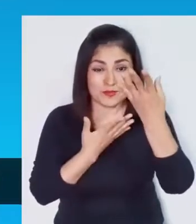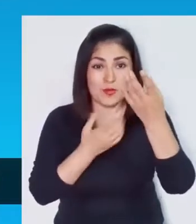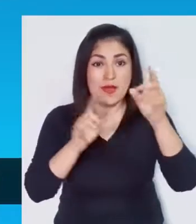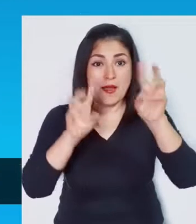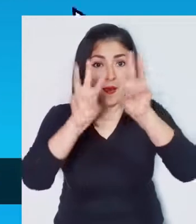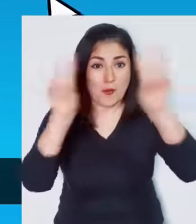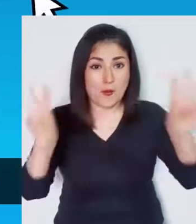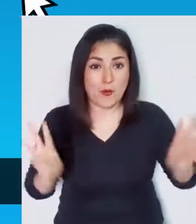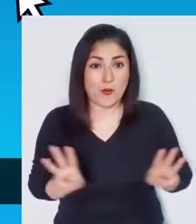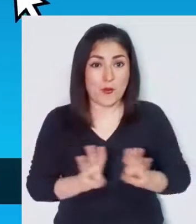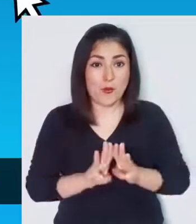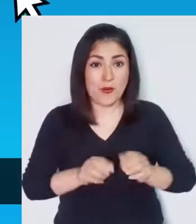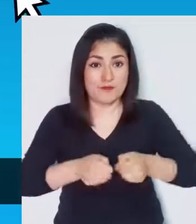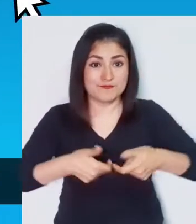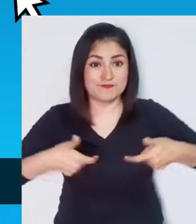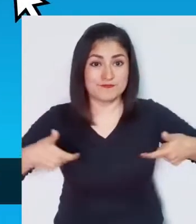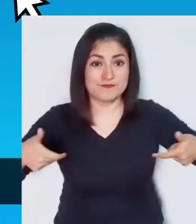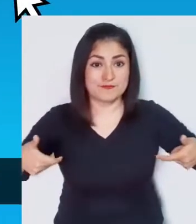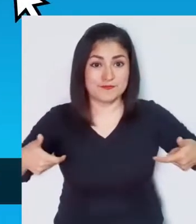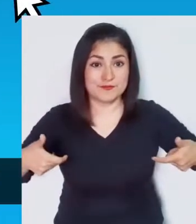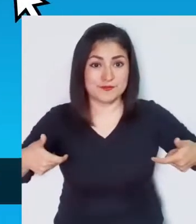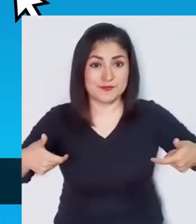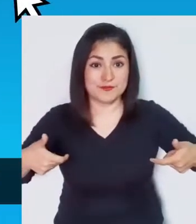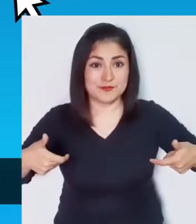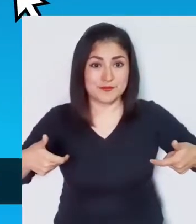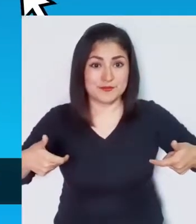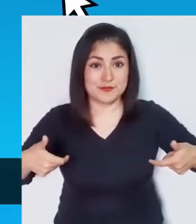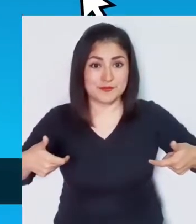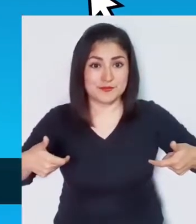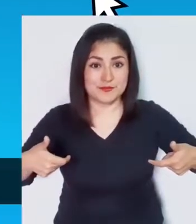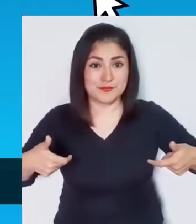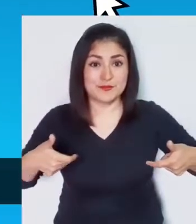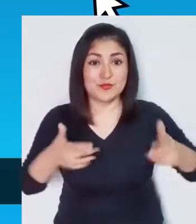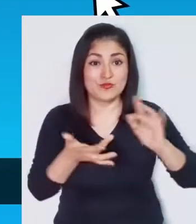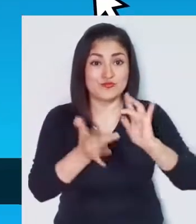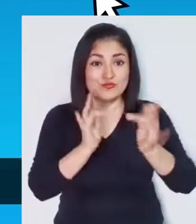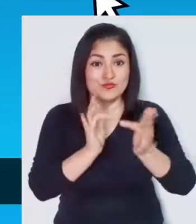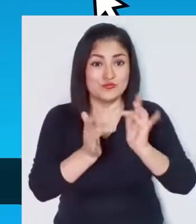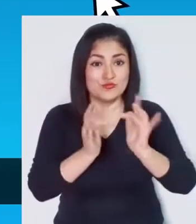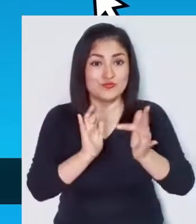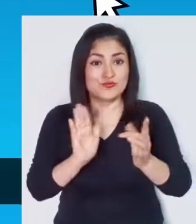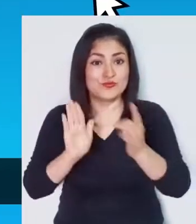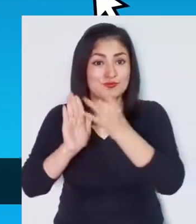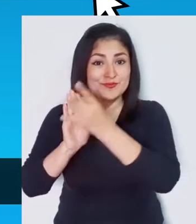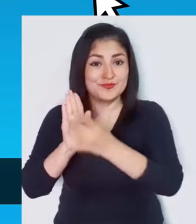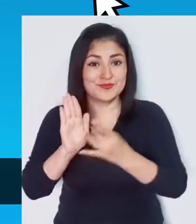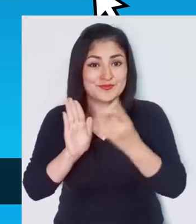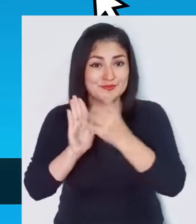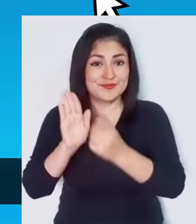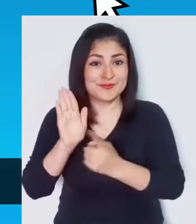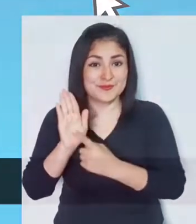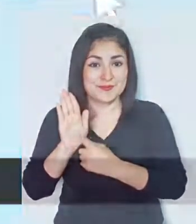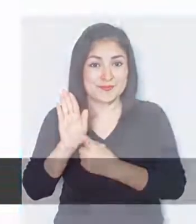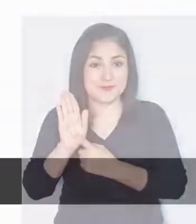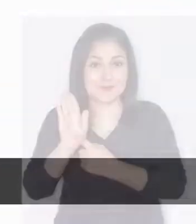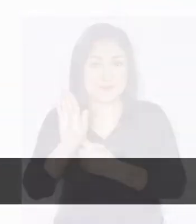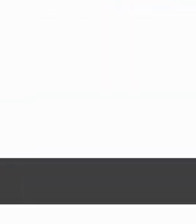visita www.gob.p.p. Y síguenos en nuestras redes sociales.